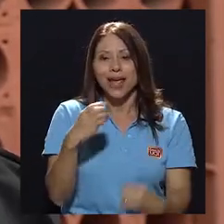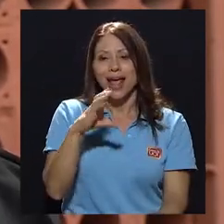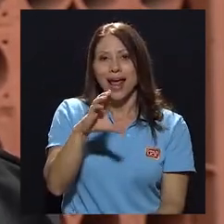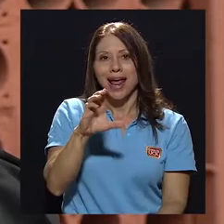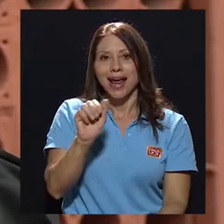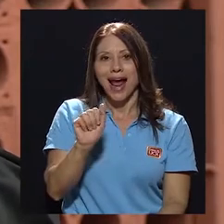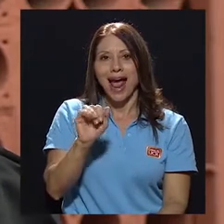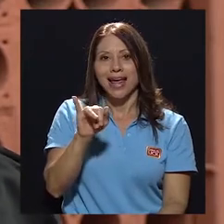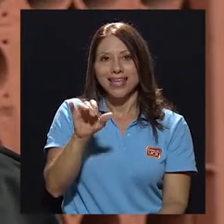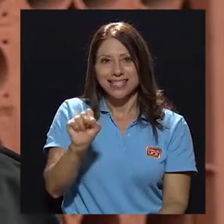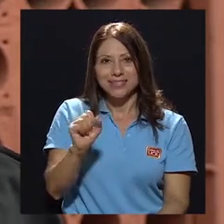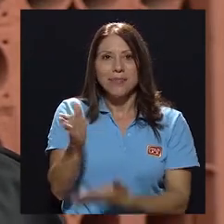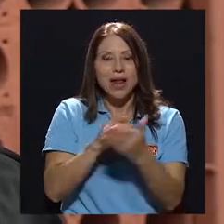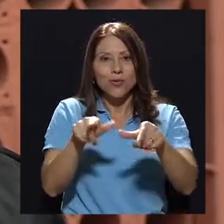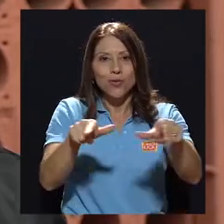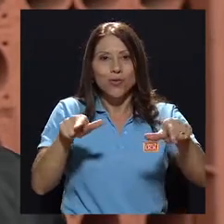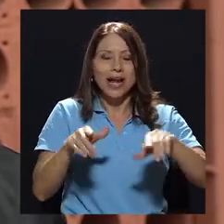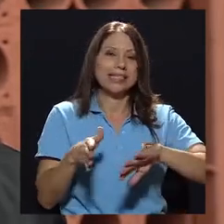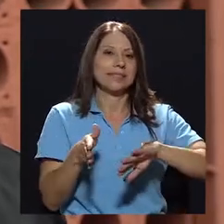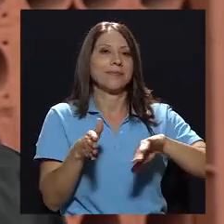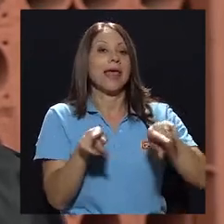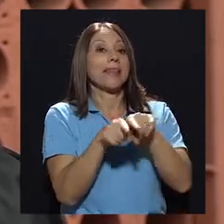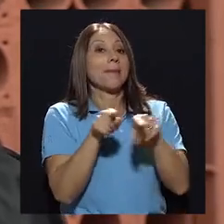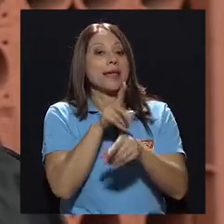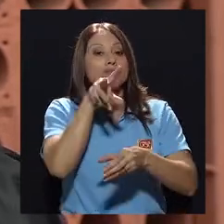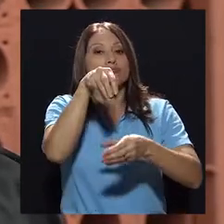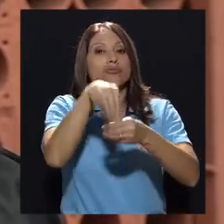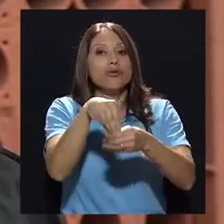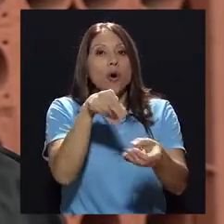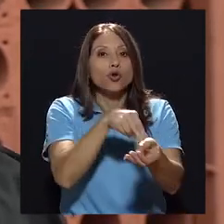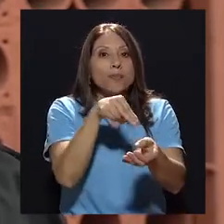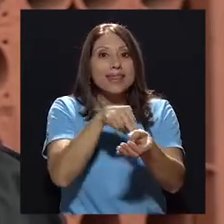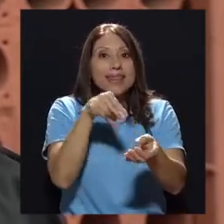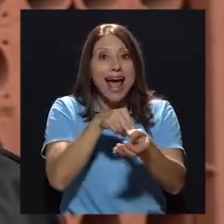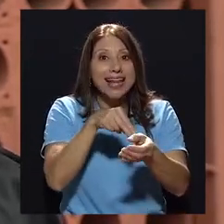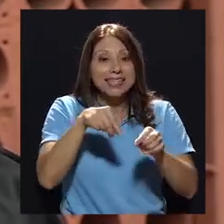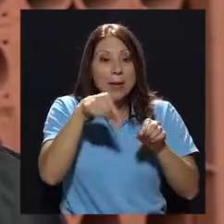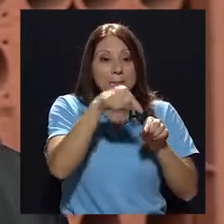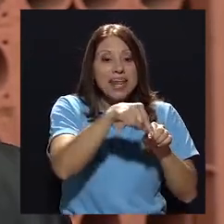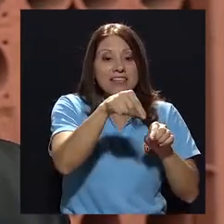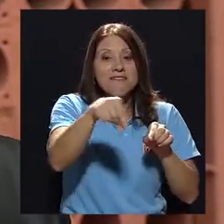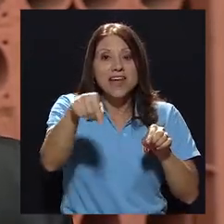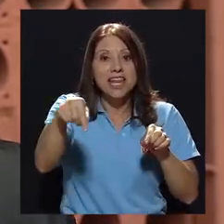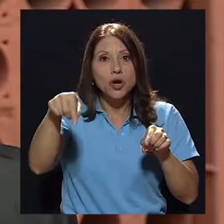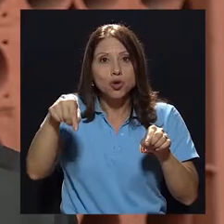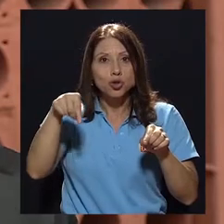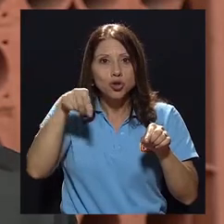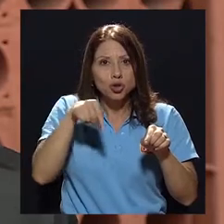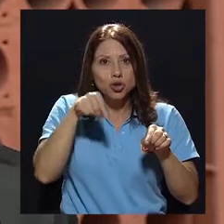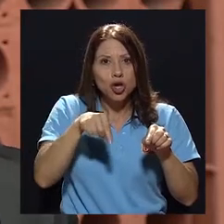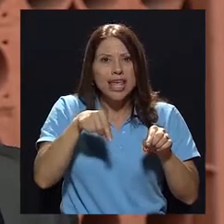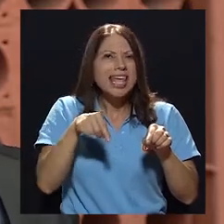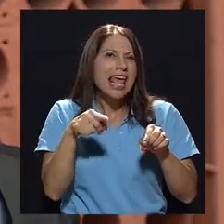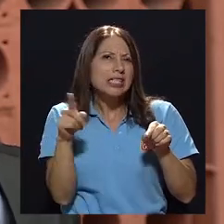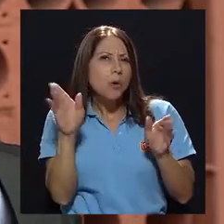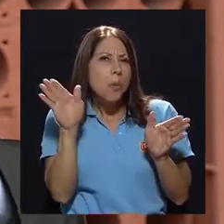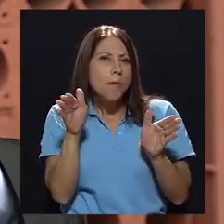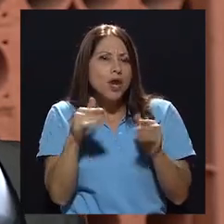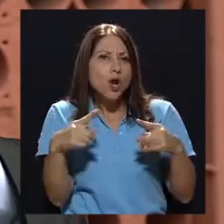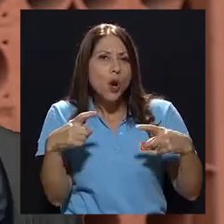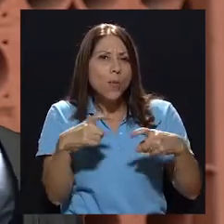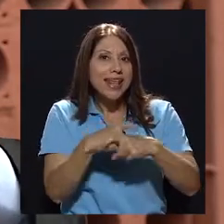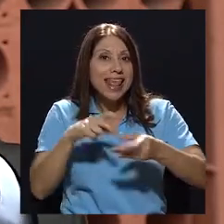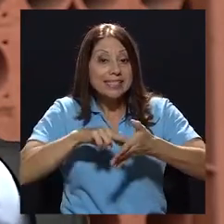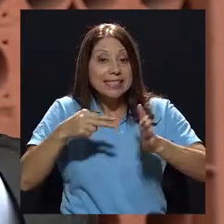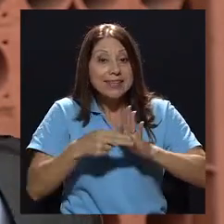zonas del país, los hospitales periféricos, que son los hospitales que existen en el país de menor complejidad, quiere decir que